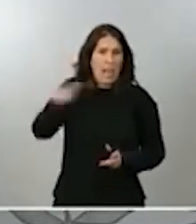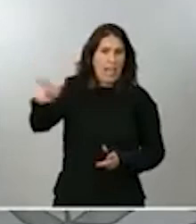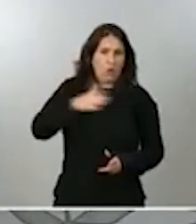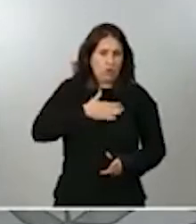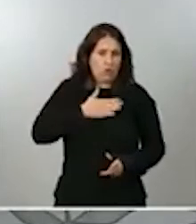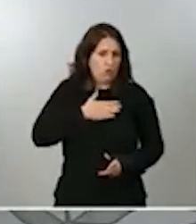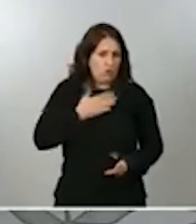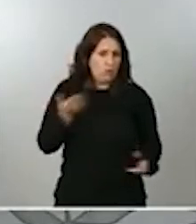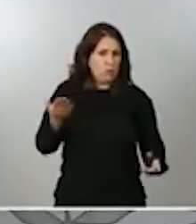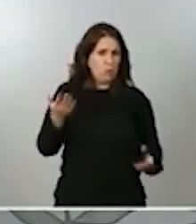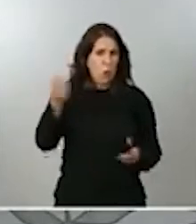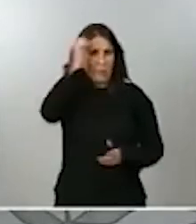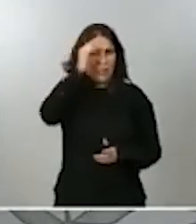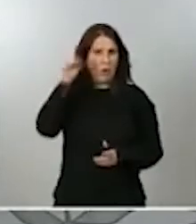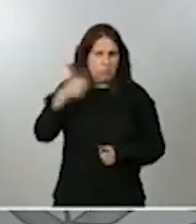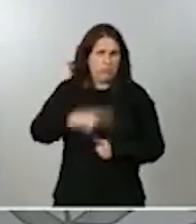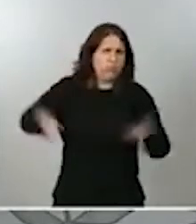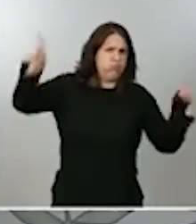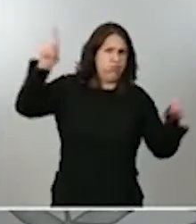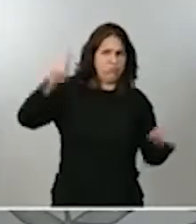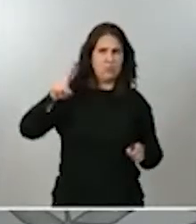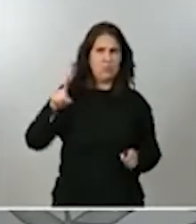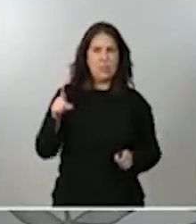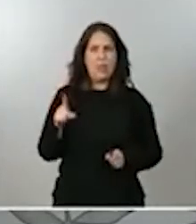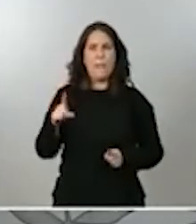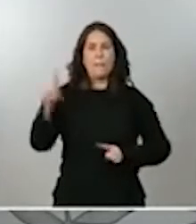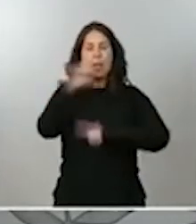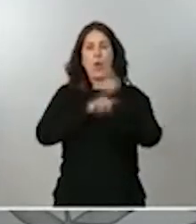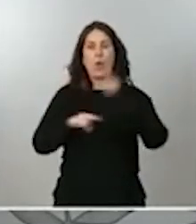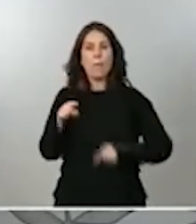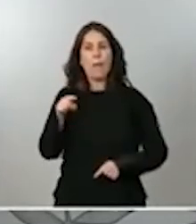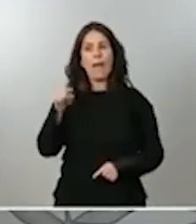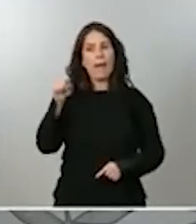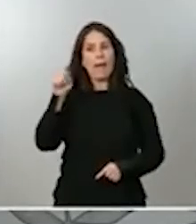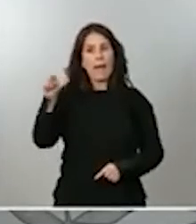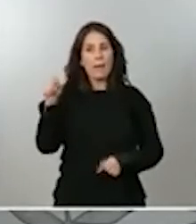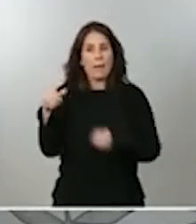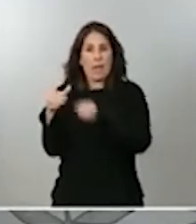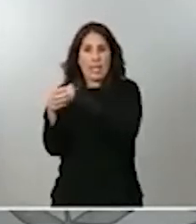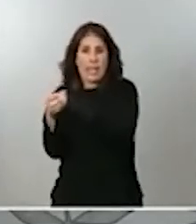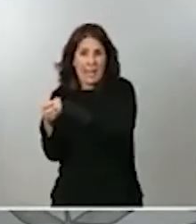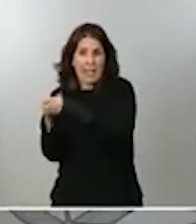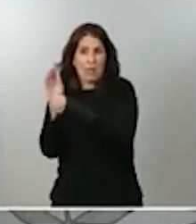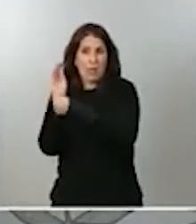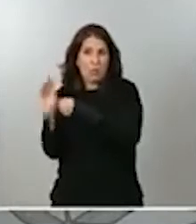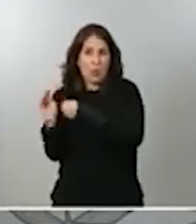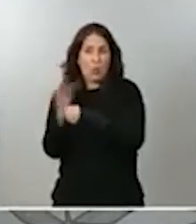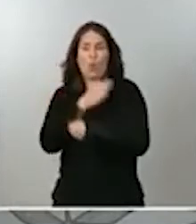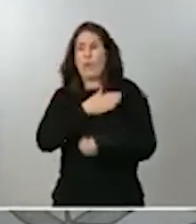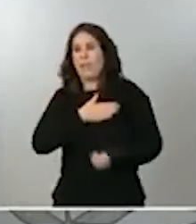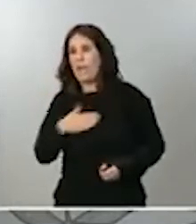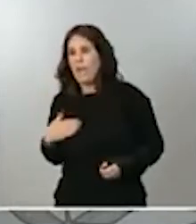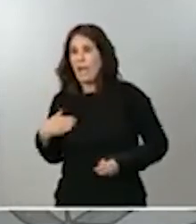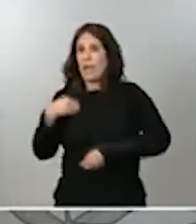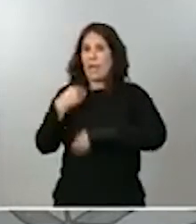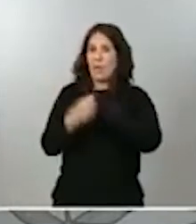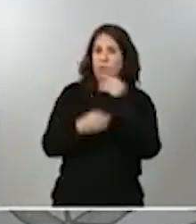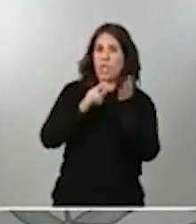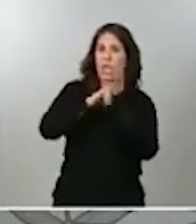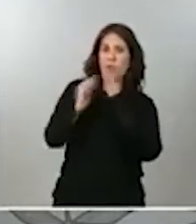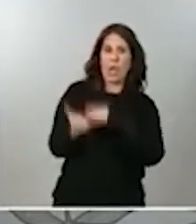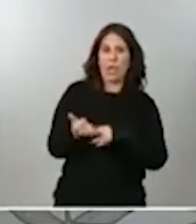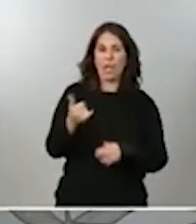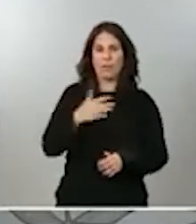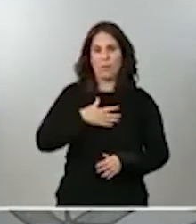parte preocupante no es justo que sea esa formación política minoritaria la que utilice ese tipo de lenguaje, sino que sea